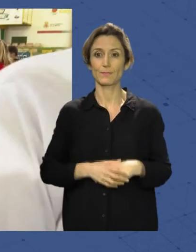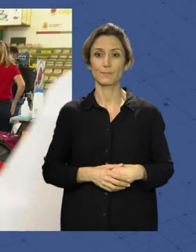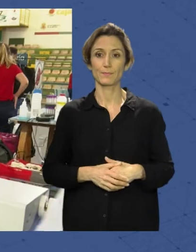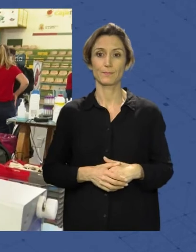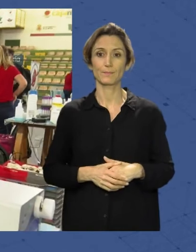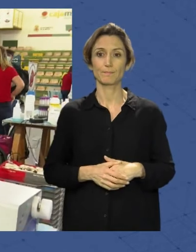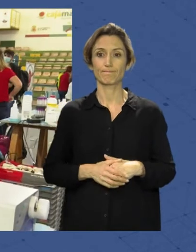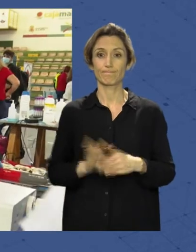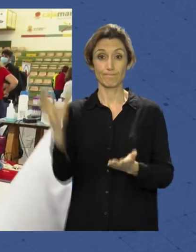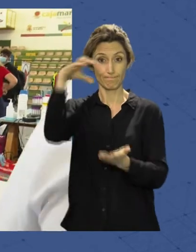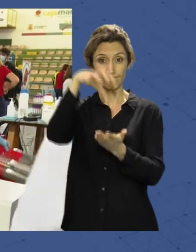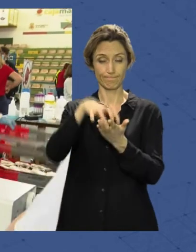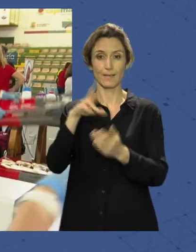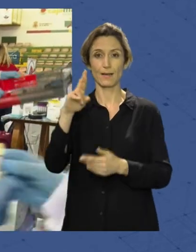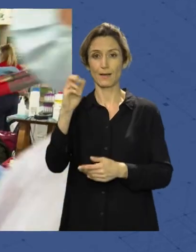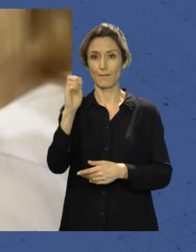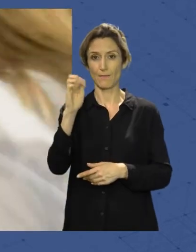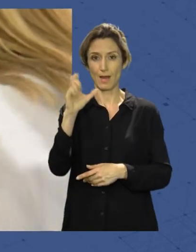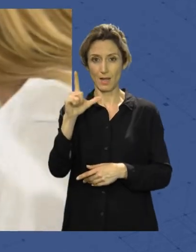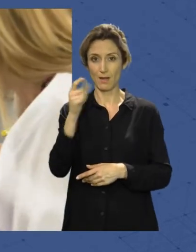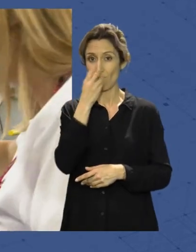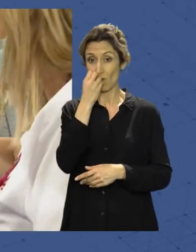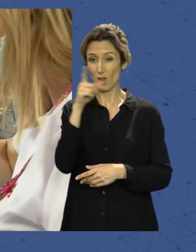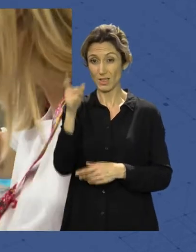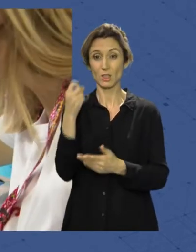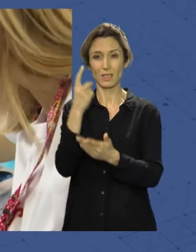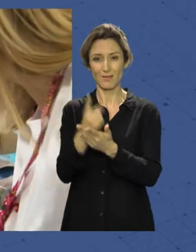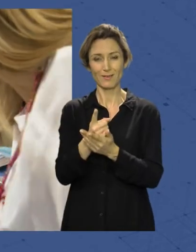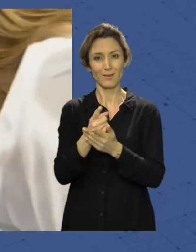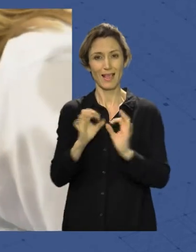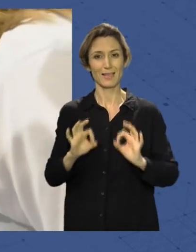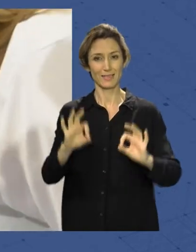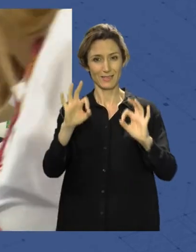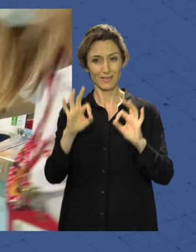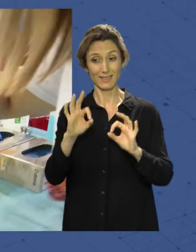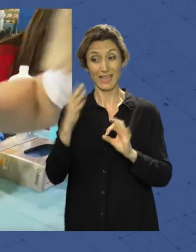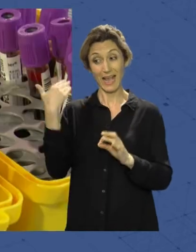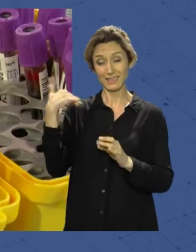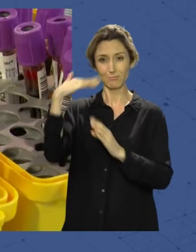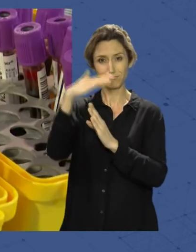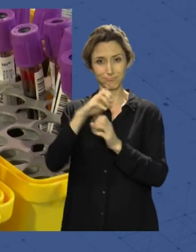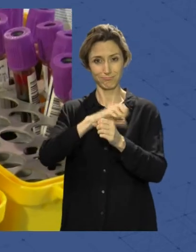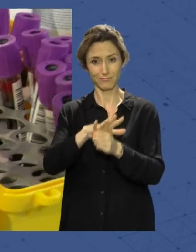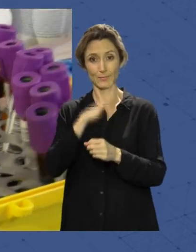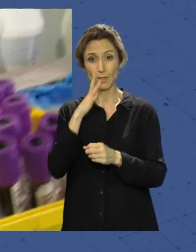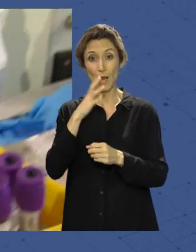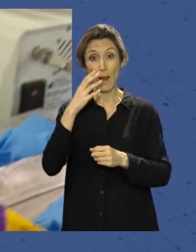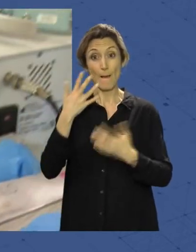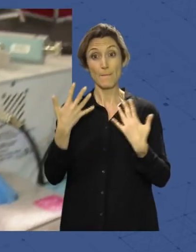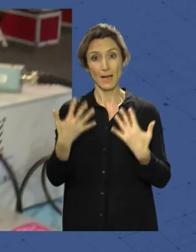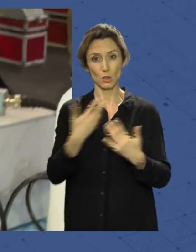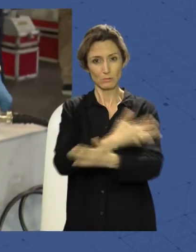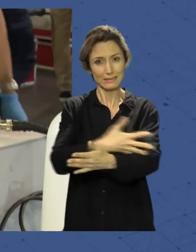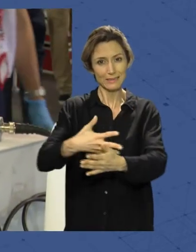El pabellón Rafael Florido ha vuelto a acoger uno de esos eventos que la pandemia puso en stand-by, la Maratón de Donación de Sangre y